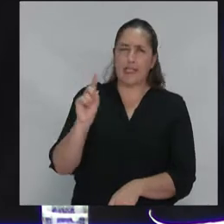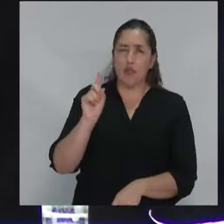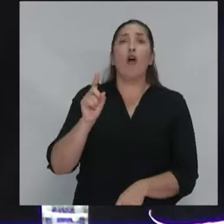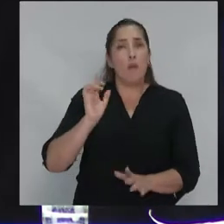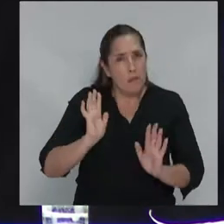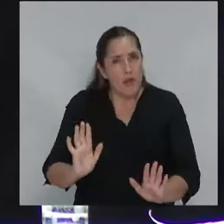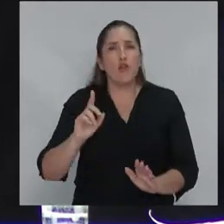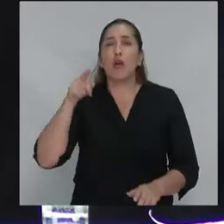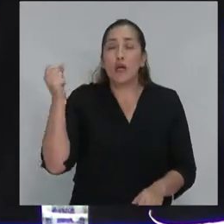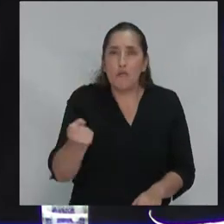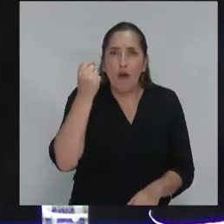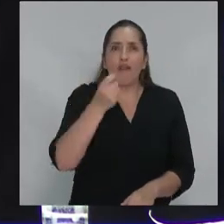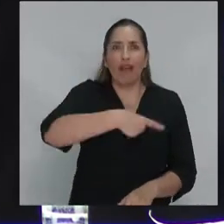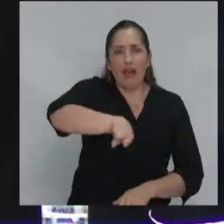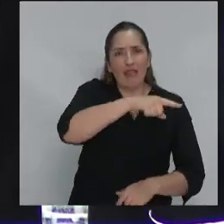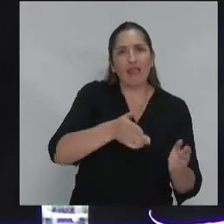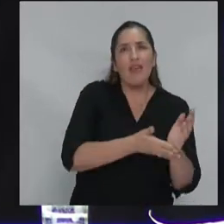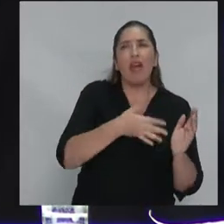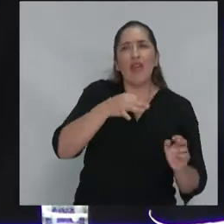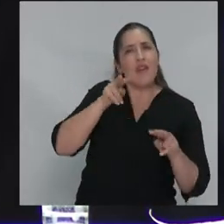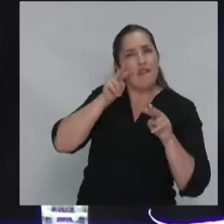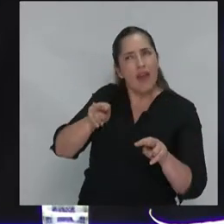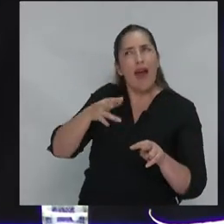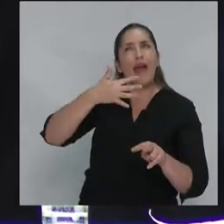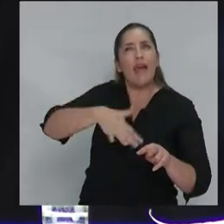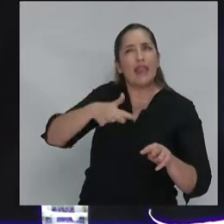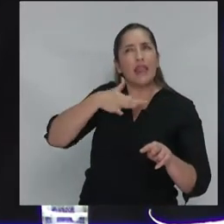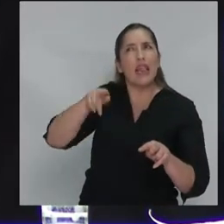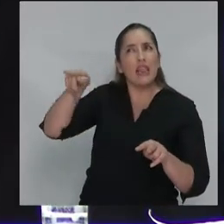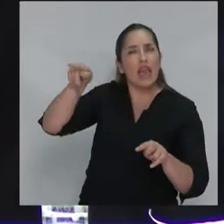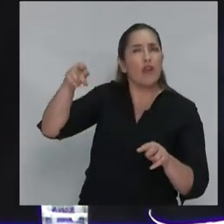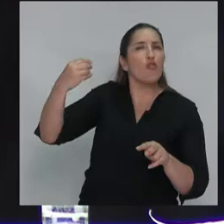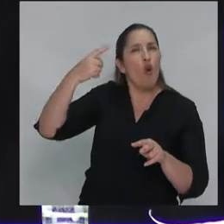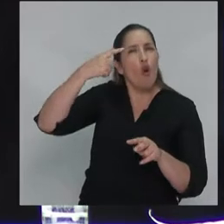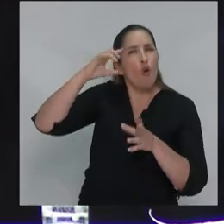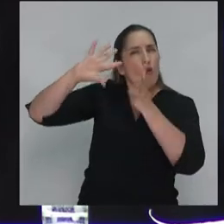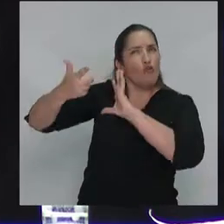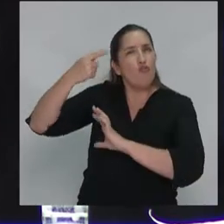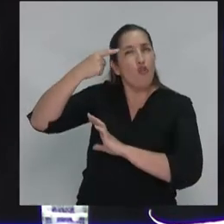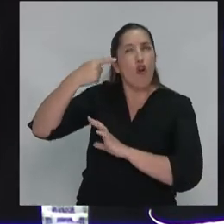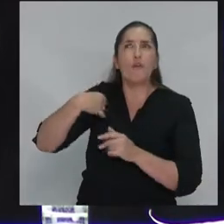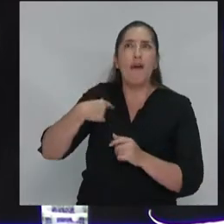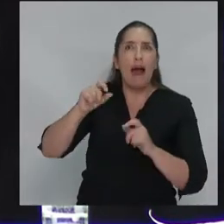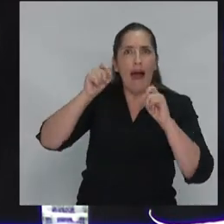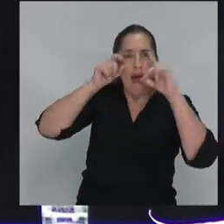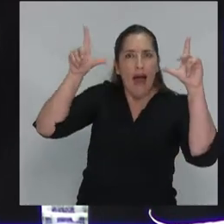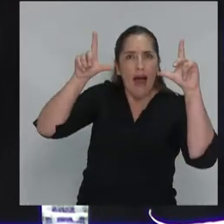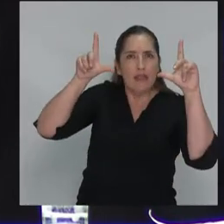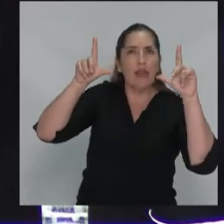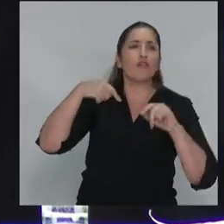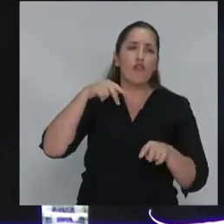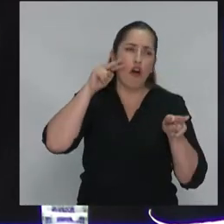importante, y eso me parece que también vale para América Latina, entender, estar a la escucha de las